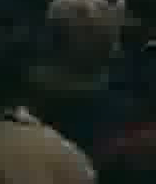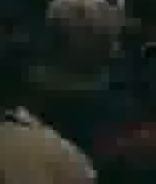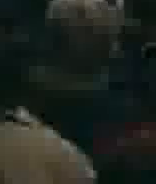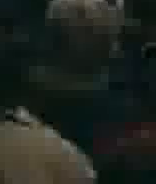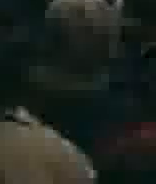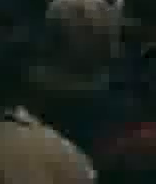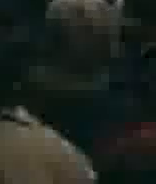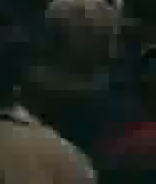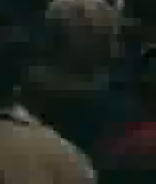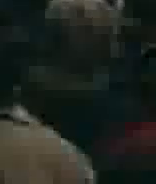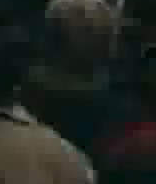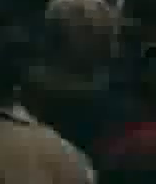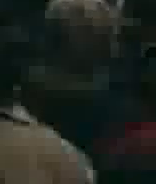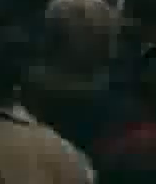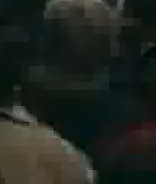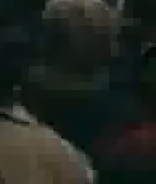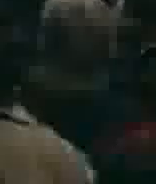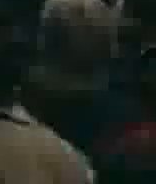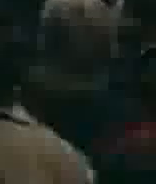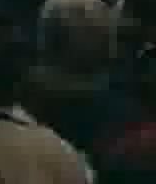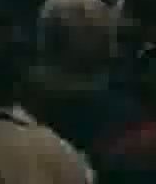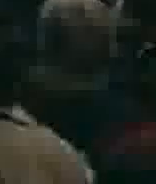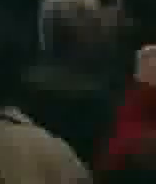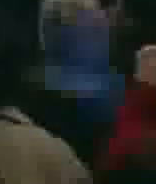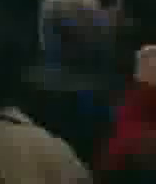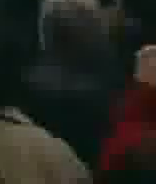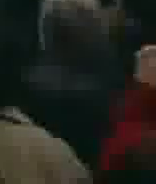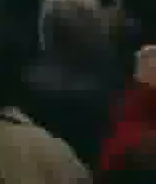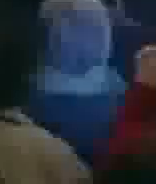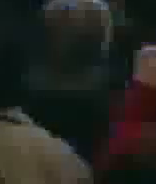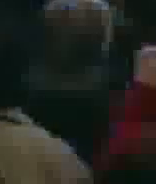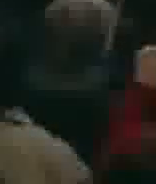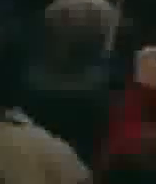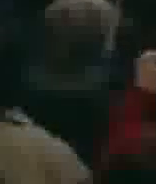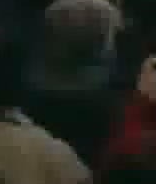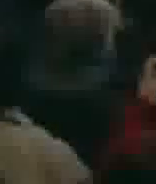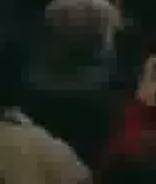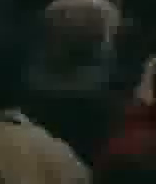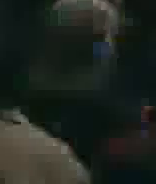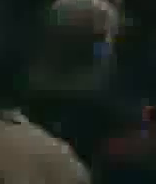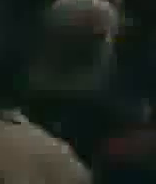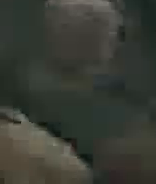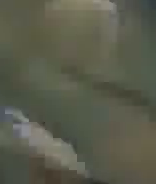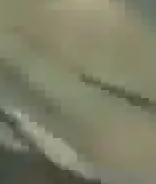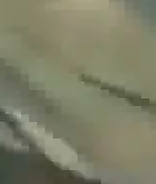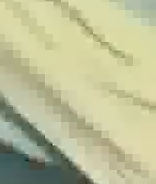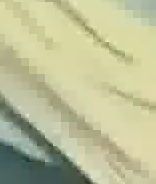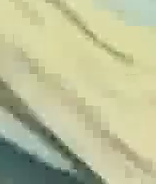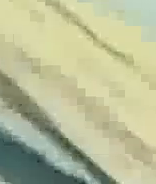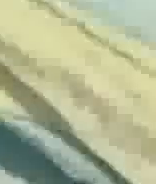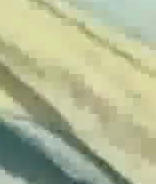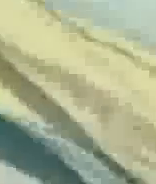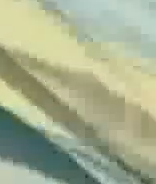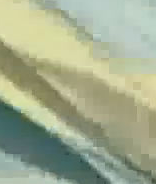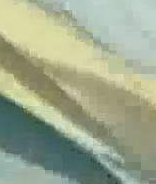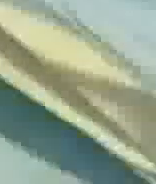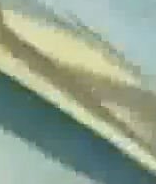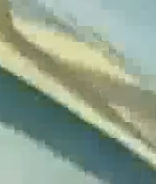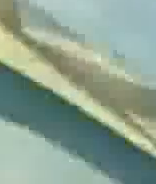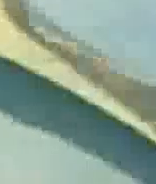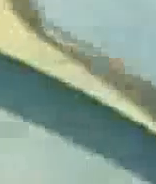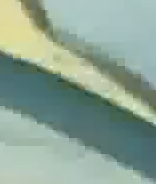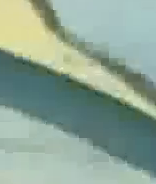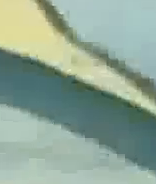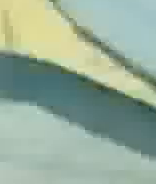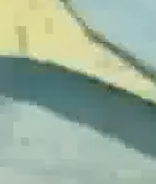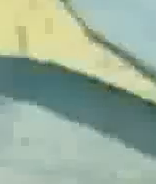representantes de organismos de derechos humanos, invitados especiales, señoras y señores. Conforme